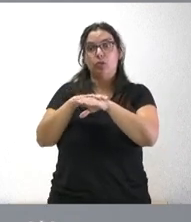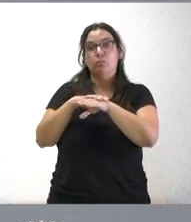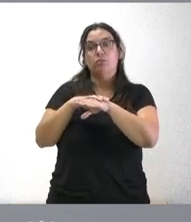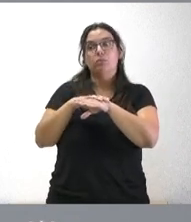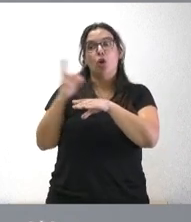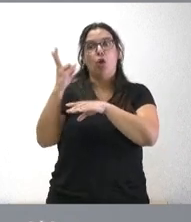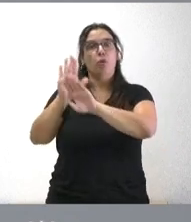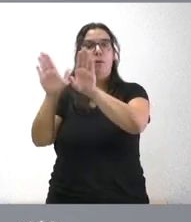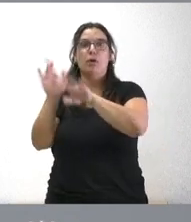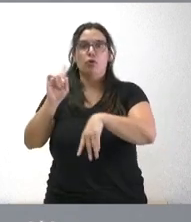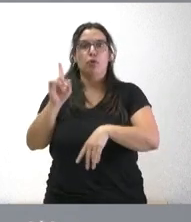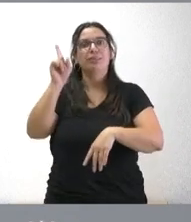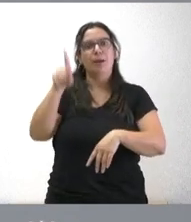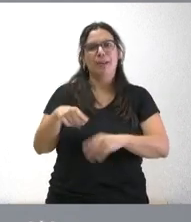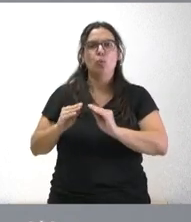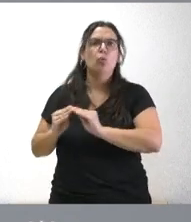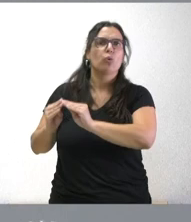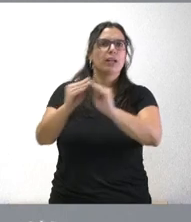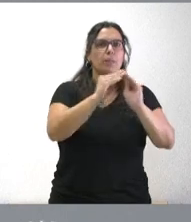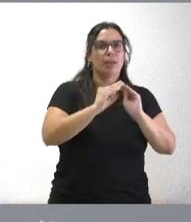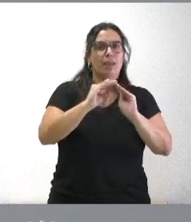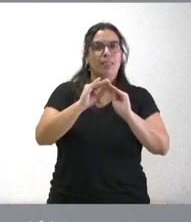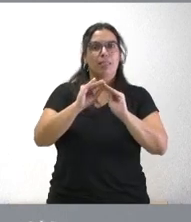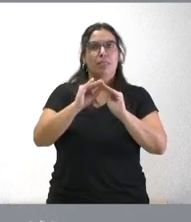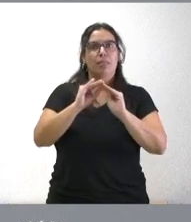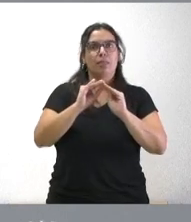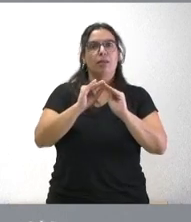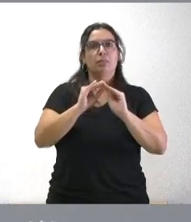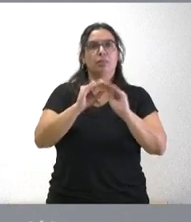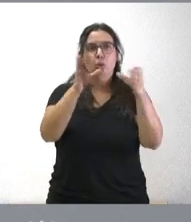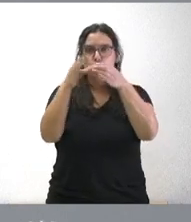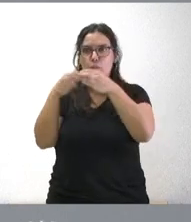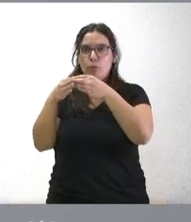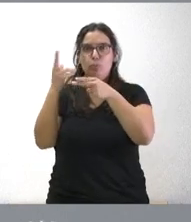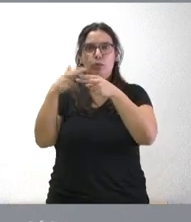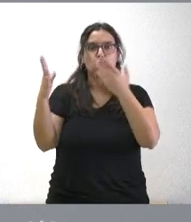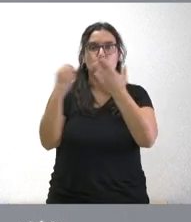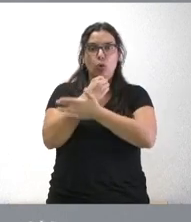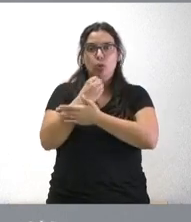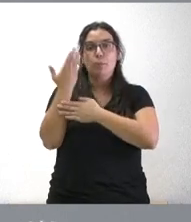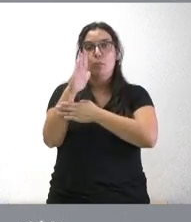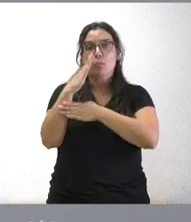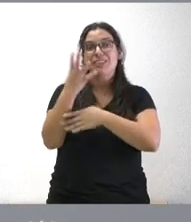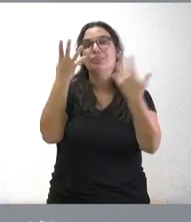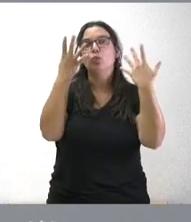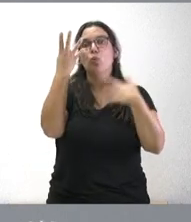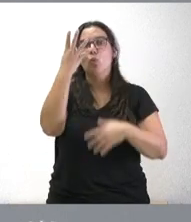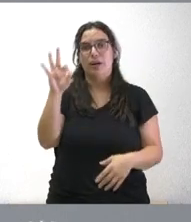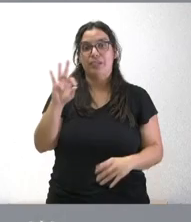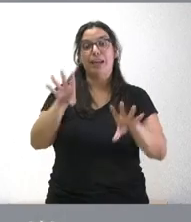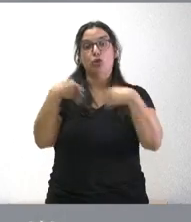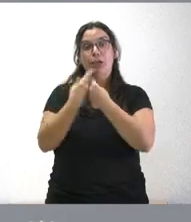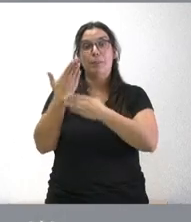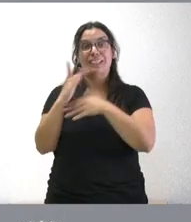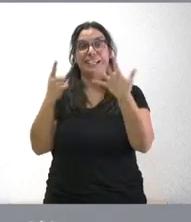es que obtuvieron la unanimidad de todos los partidos políticos en 40 de las 60 propuestas de resolución que